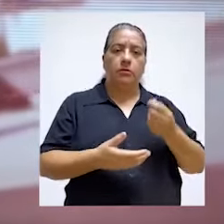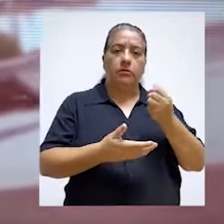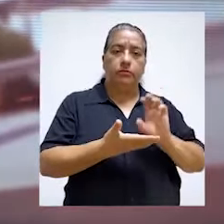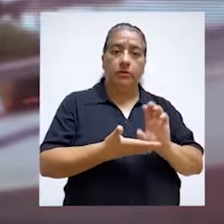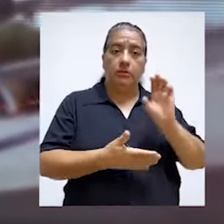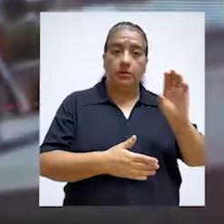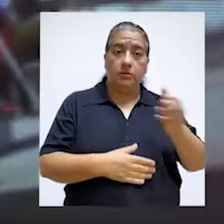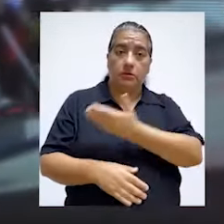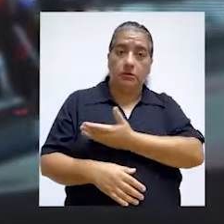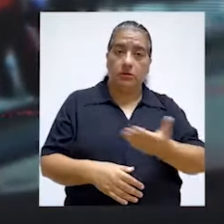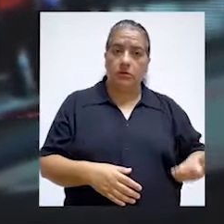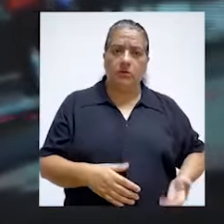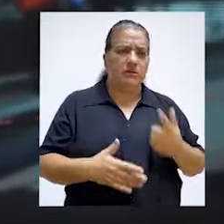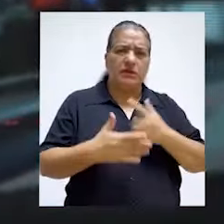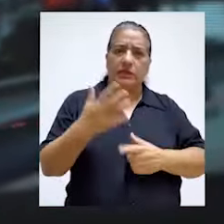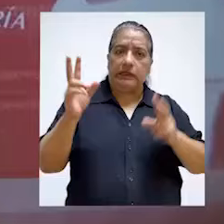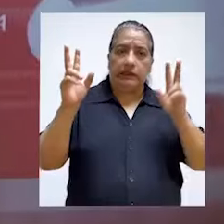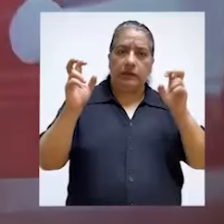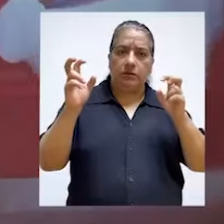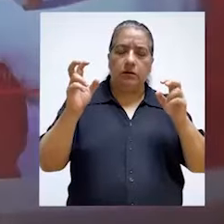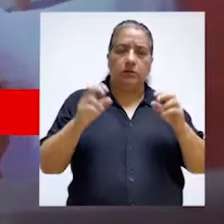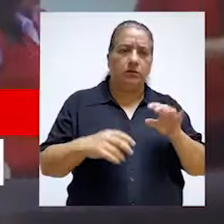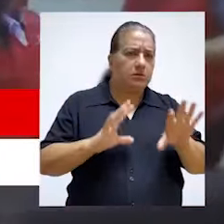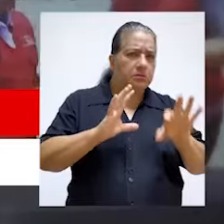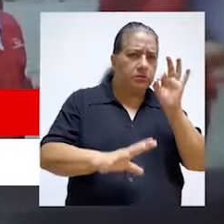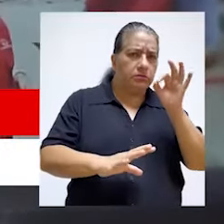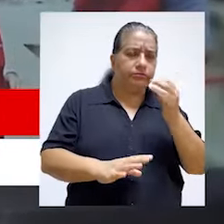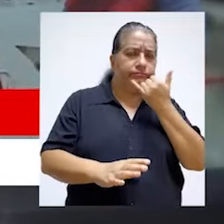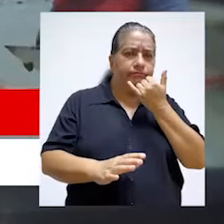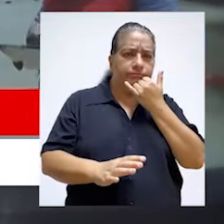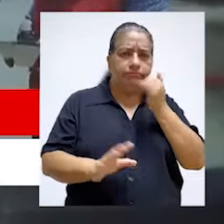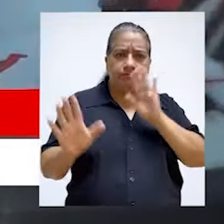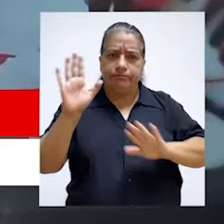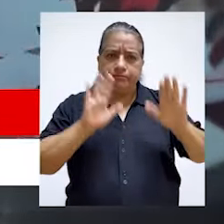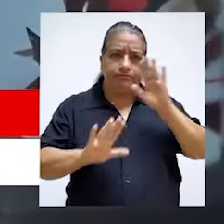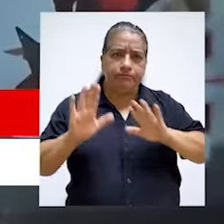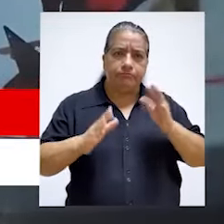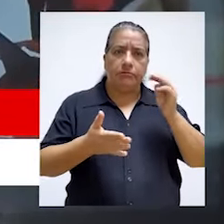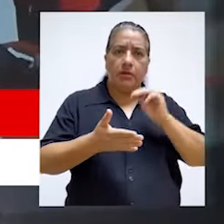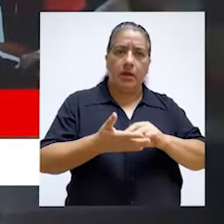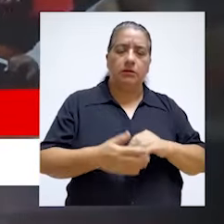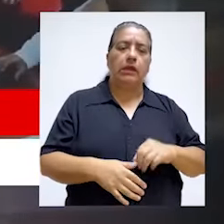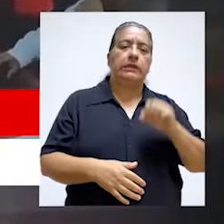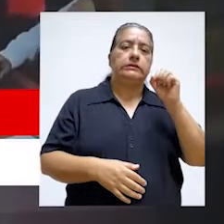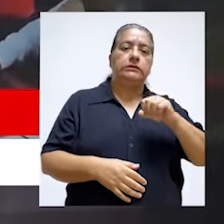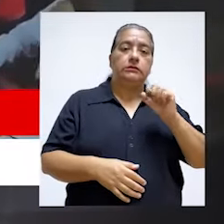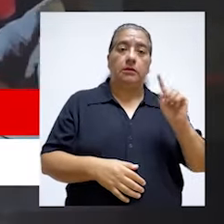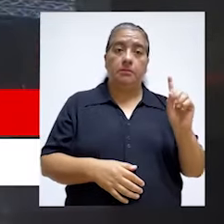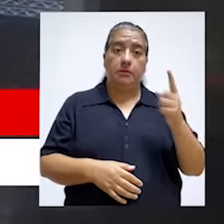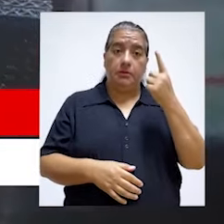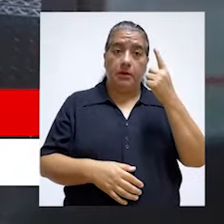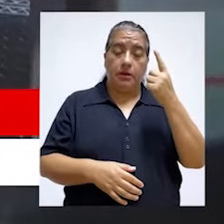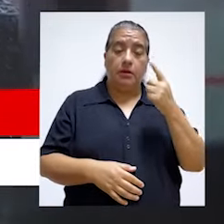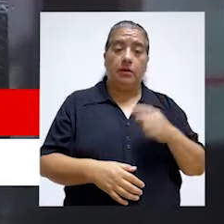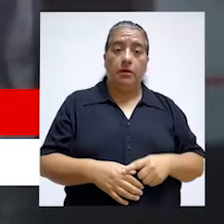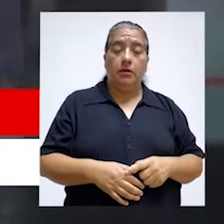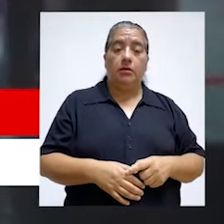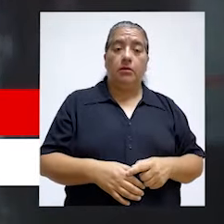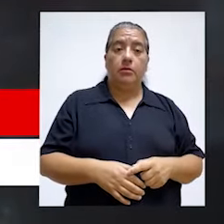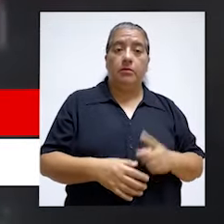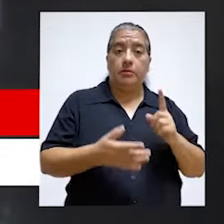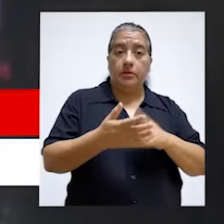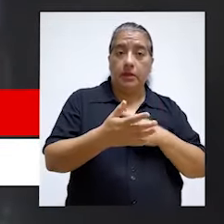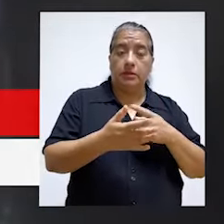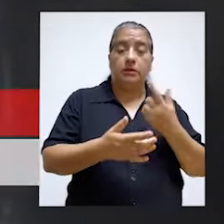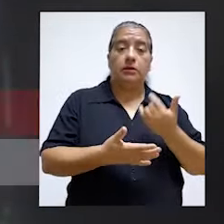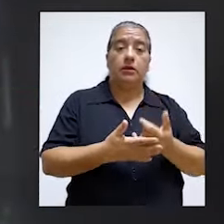¿Qué temas han encontrado que les preocupa más? Bueno, esta efectivamente es la primera herramienta no solamente para la Contraloría